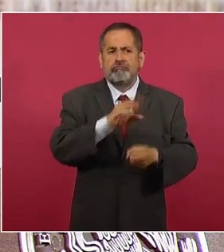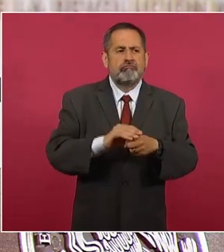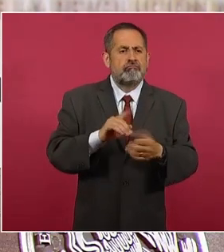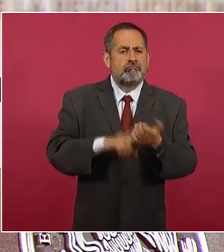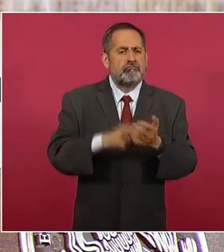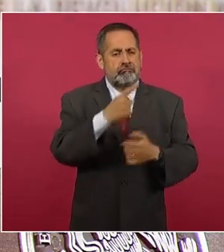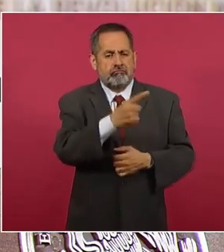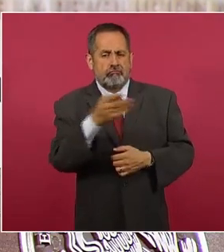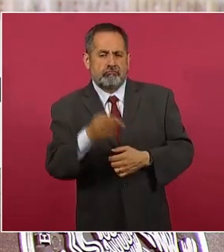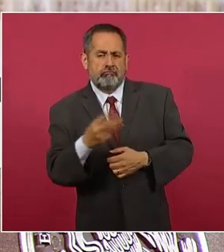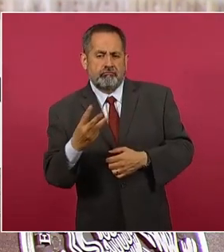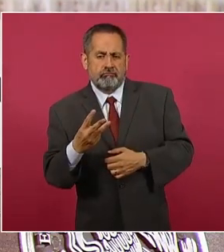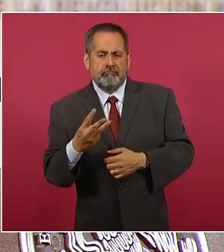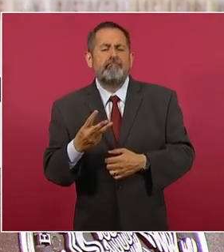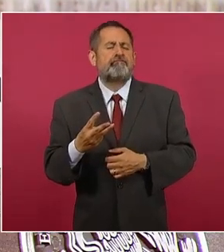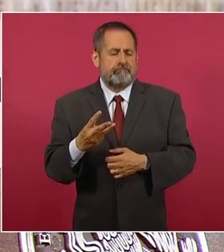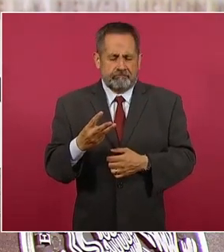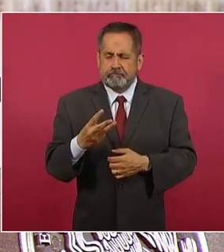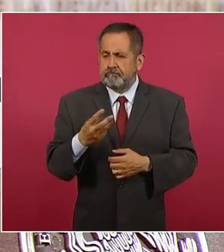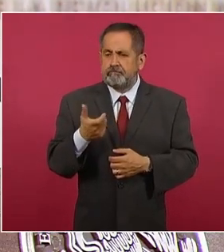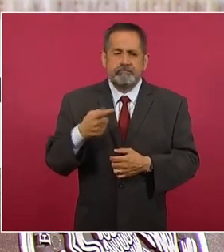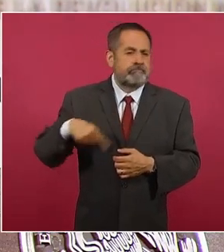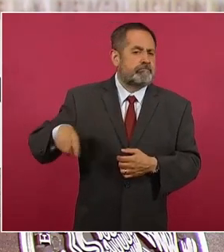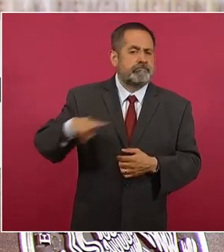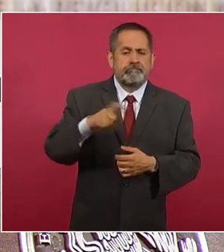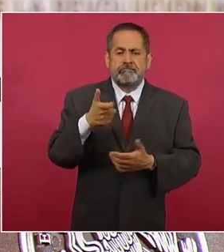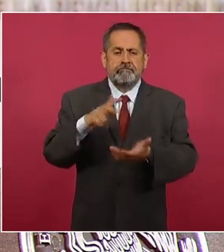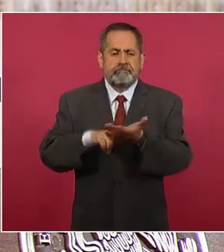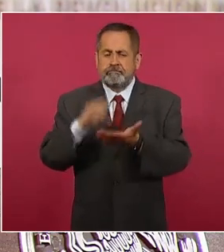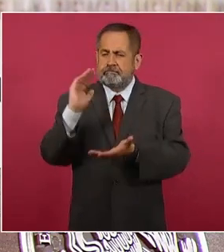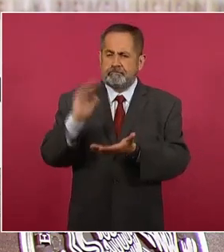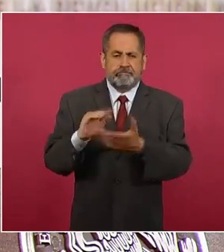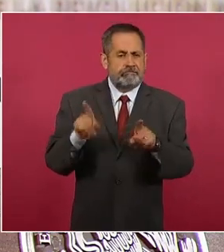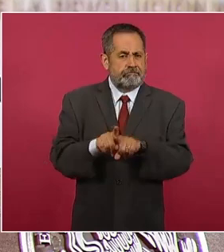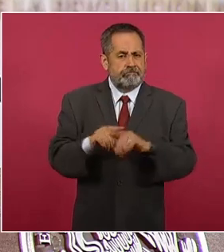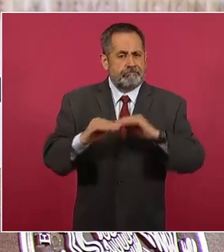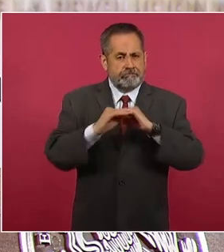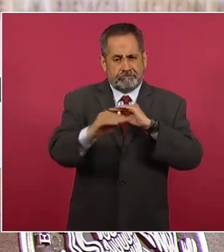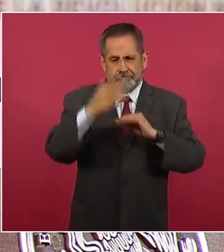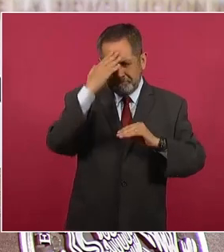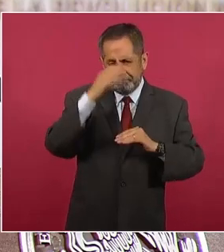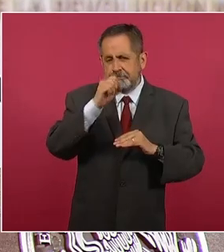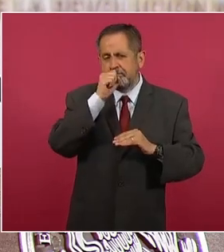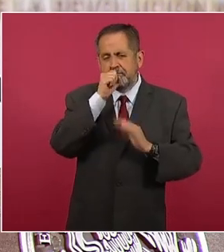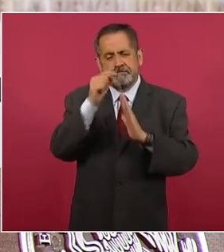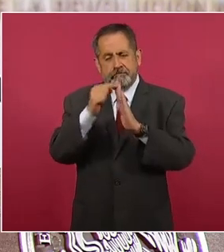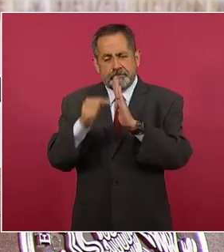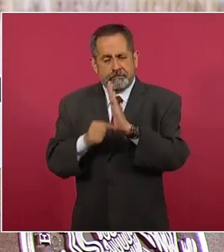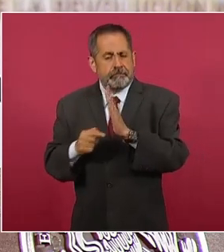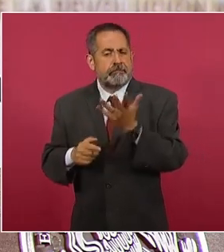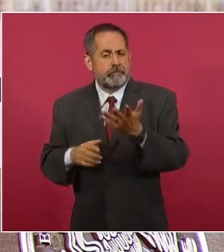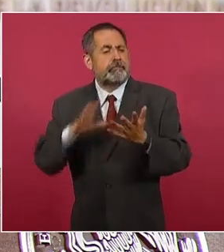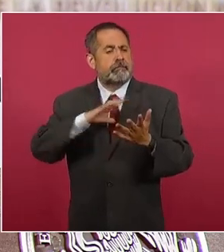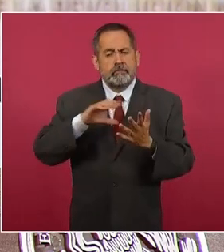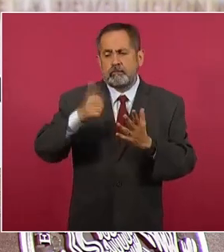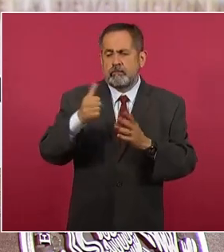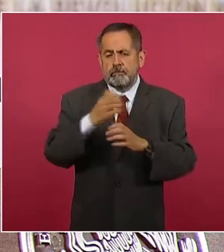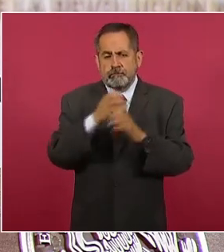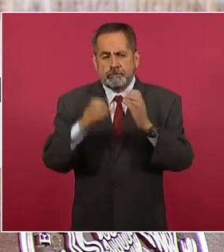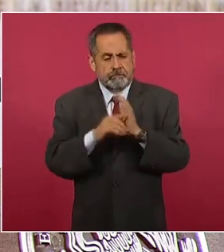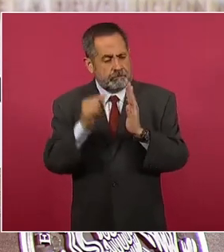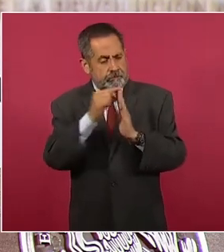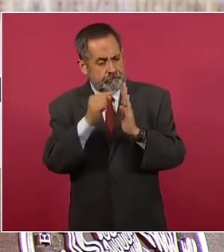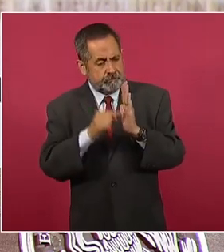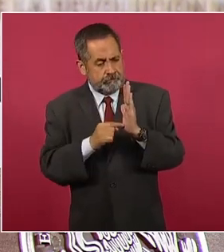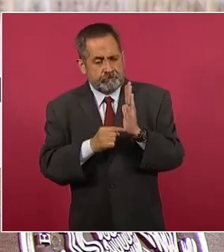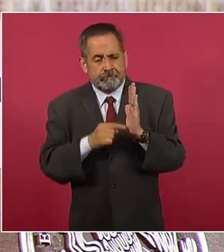tercio del índice nacional de precios al consumidor. Sabemos que hay otros productos en el índice sobre los que no